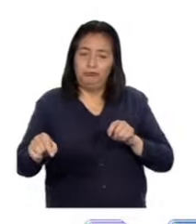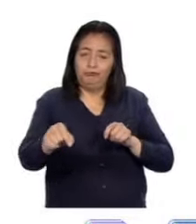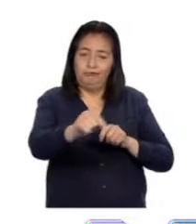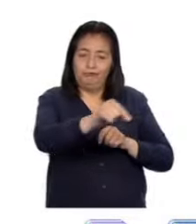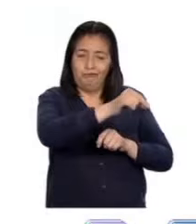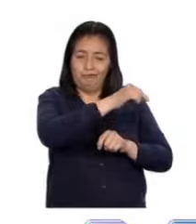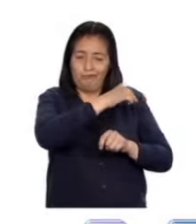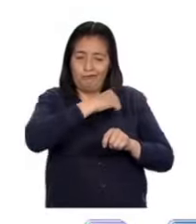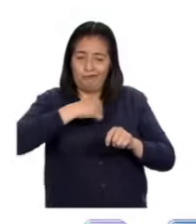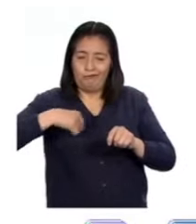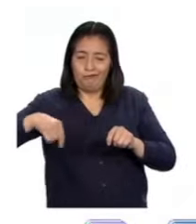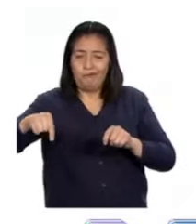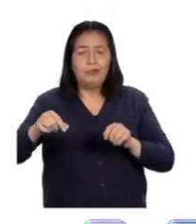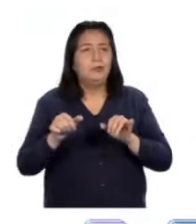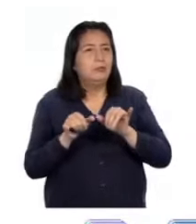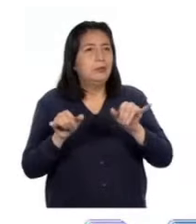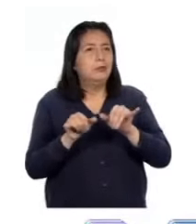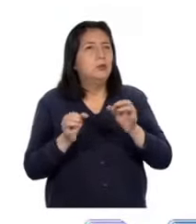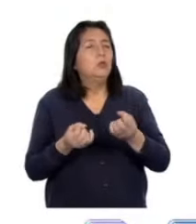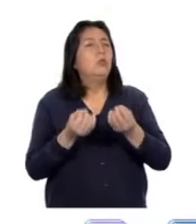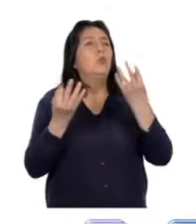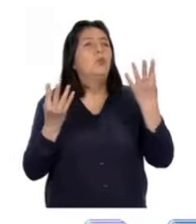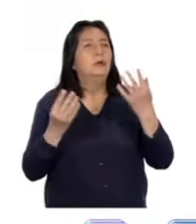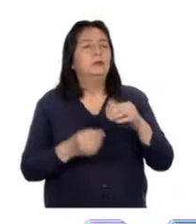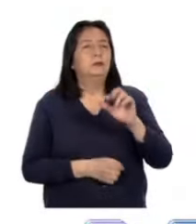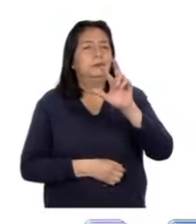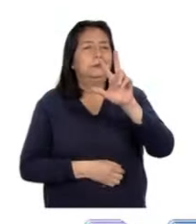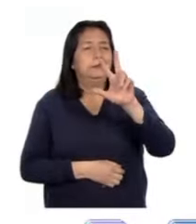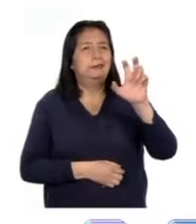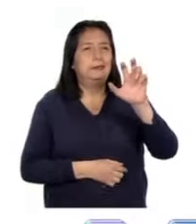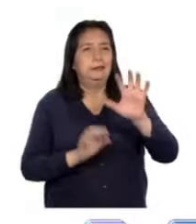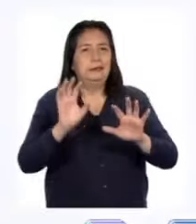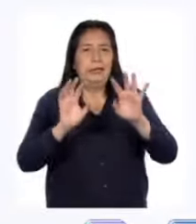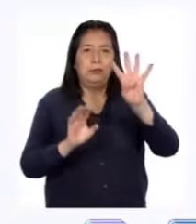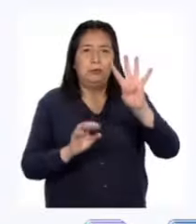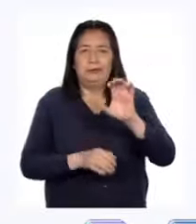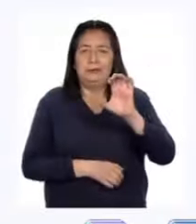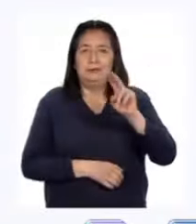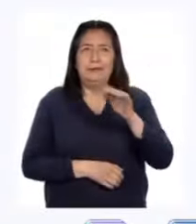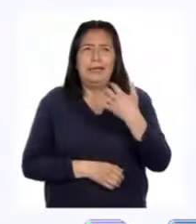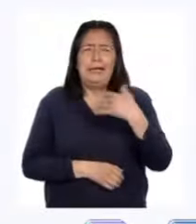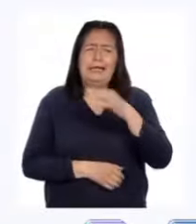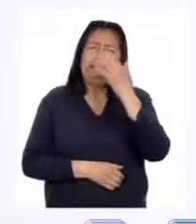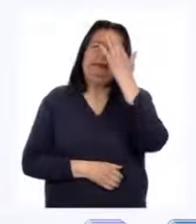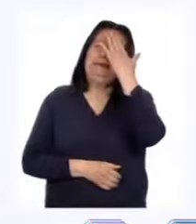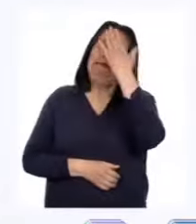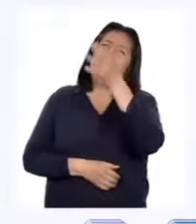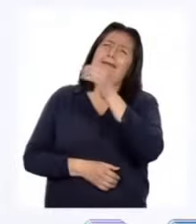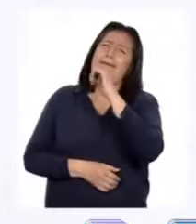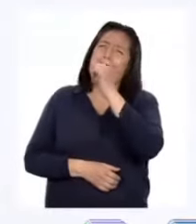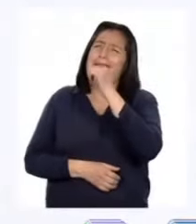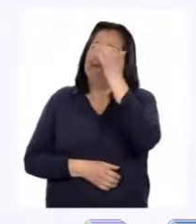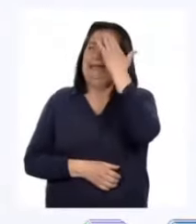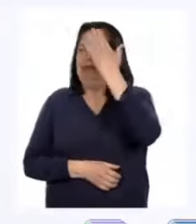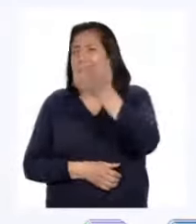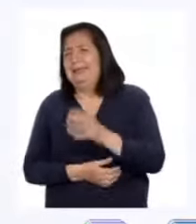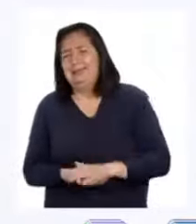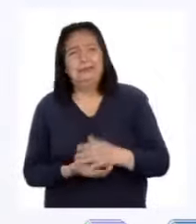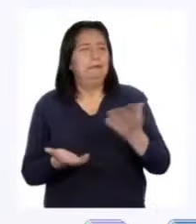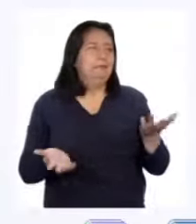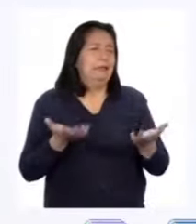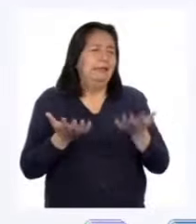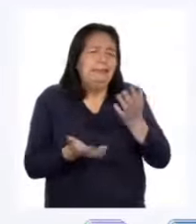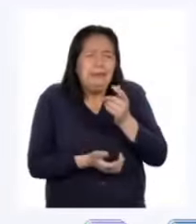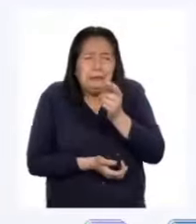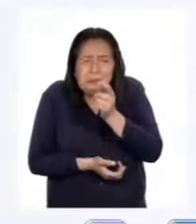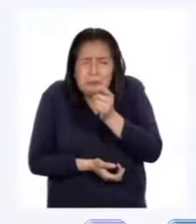circunferencia que tiene una longitud de 314 centímetros. Ah, aún no es suficiente. Quizás